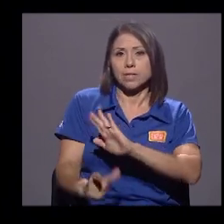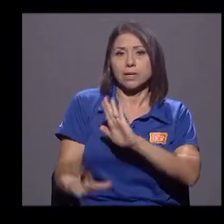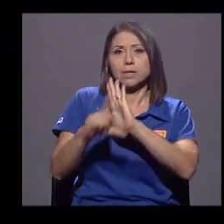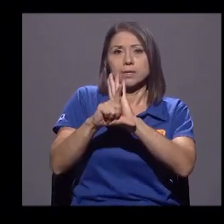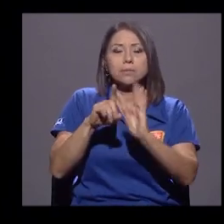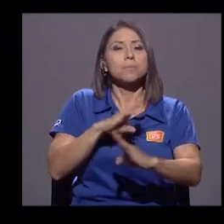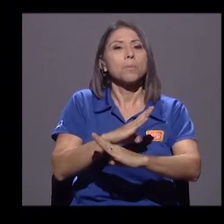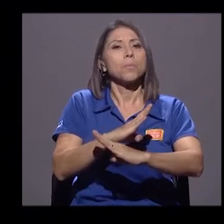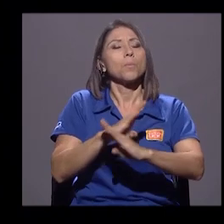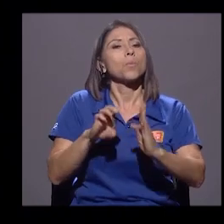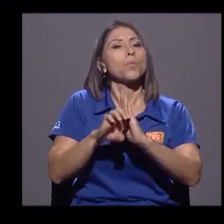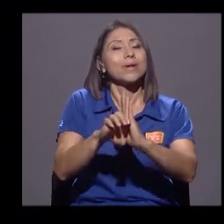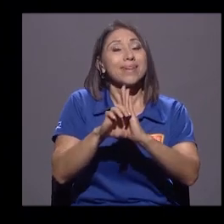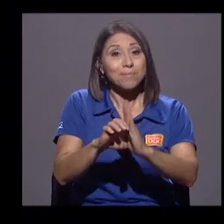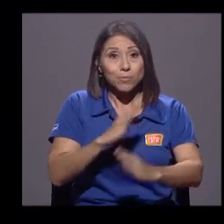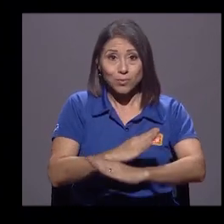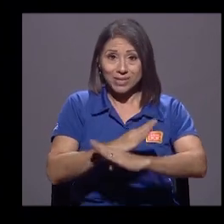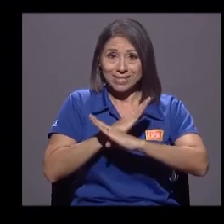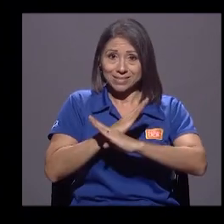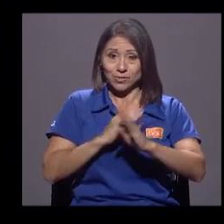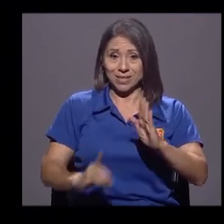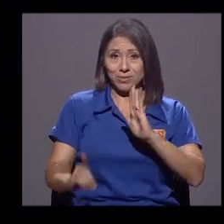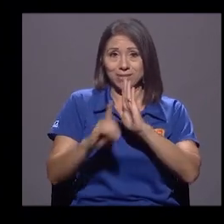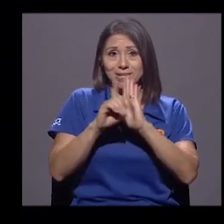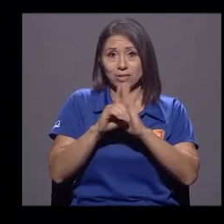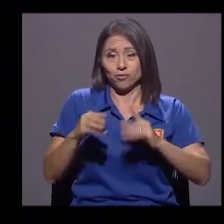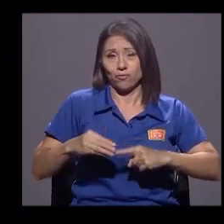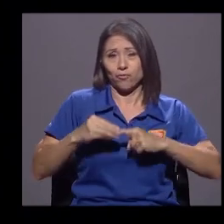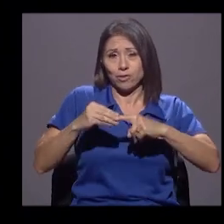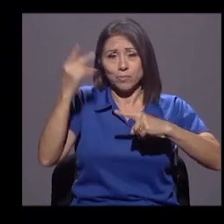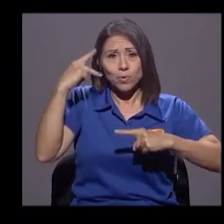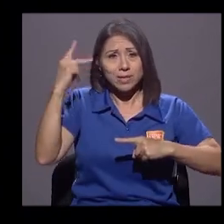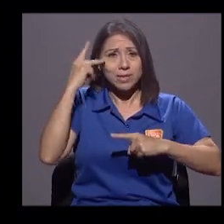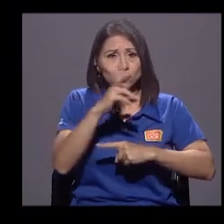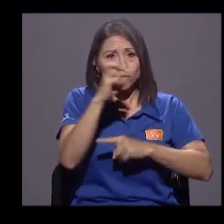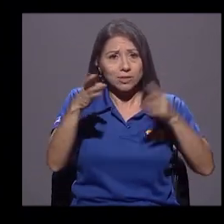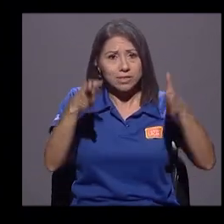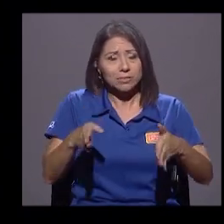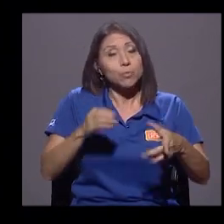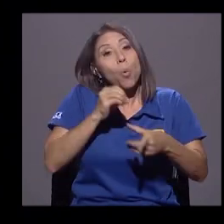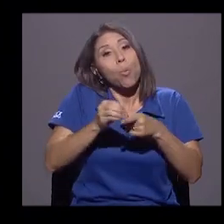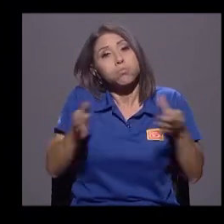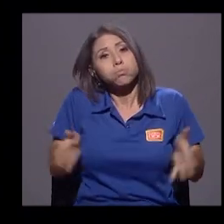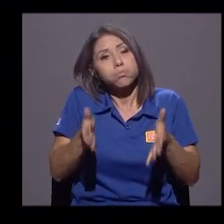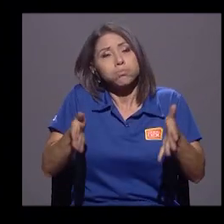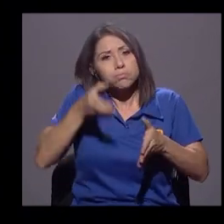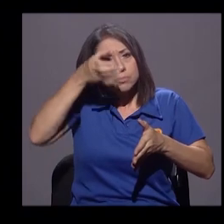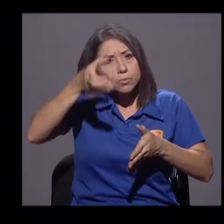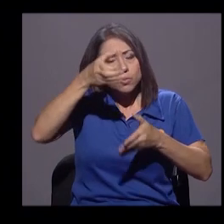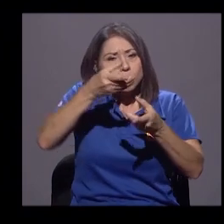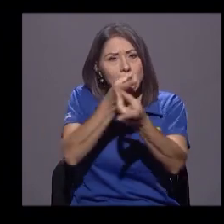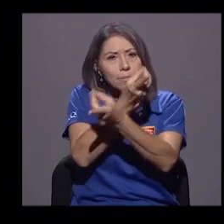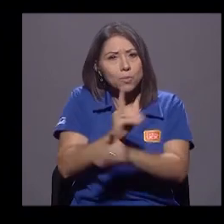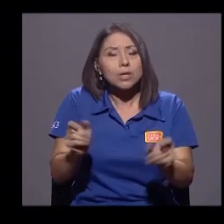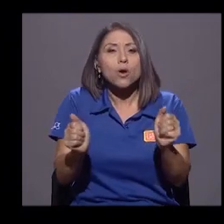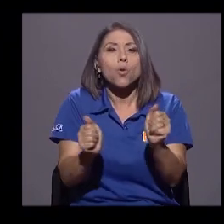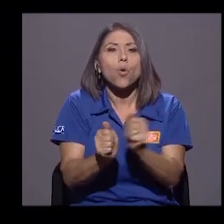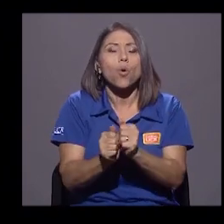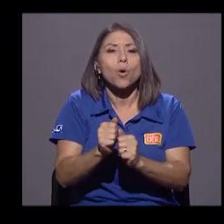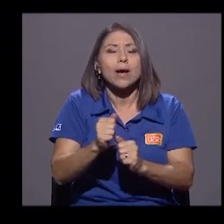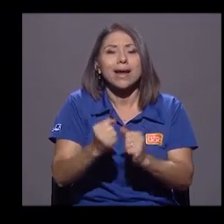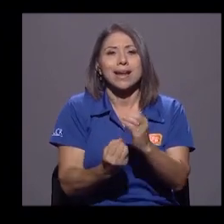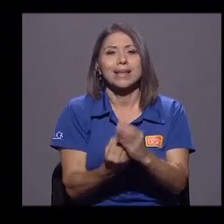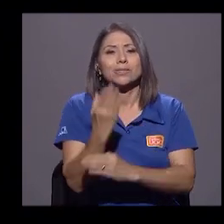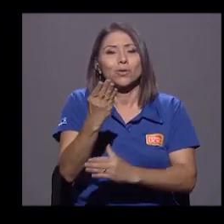los derechos fundamentales políticos de los costarricenses o la promoción de cultura democrática con la creación del Instituto de